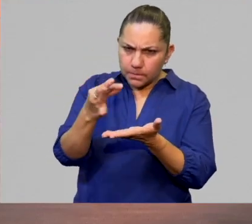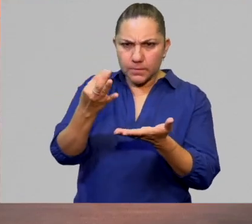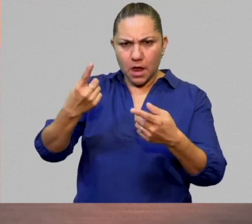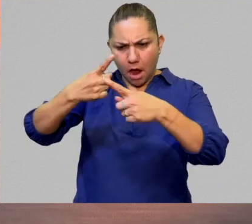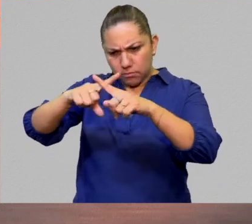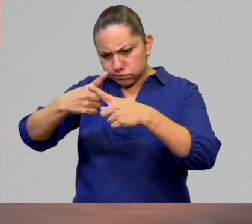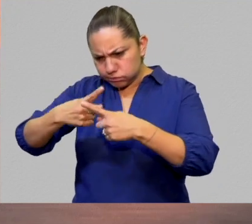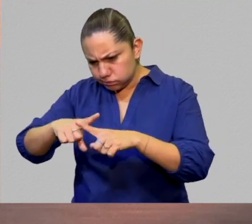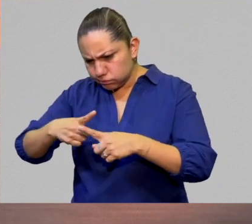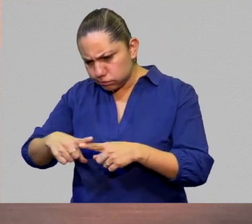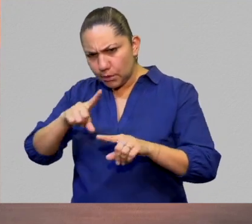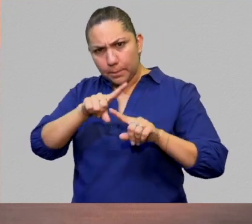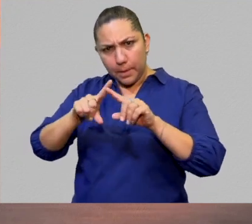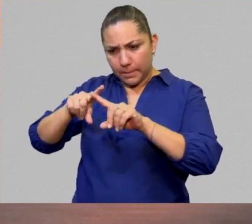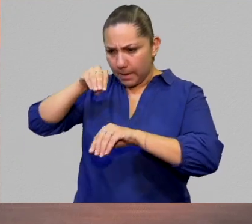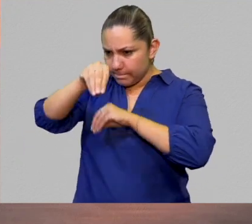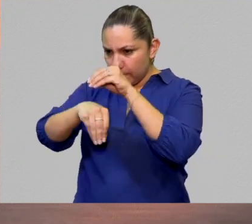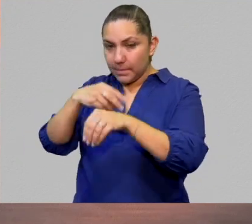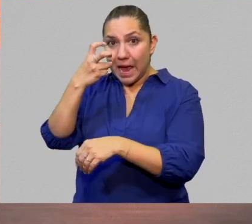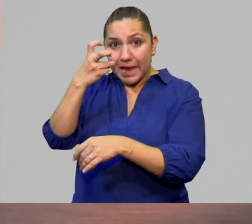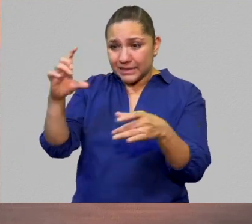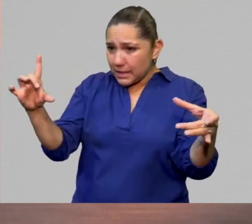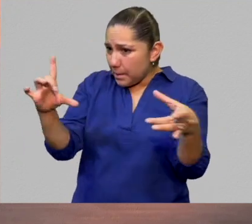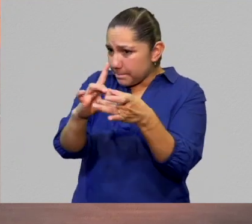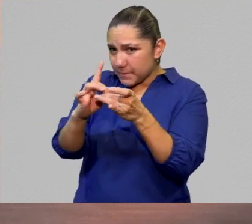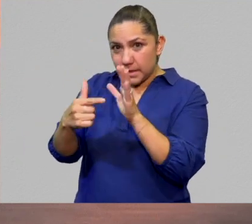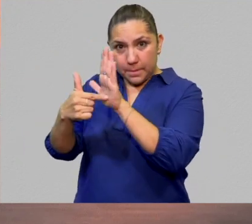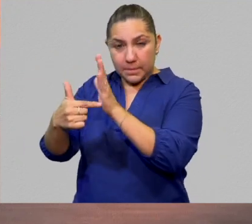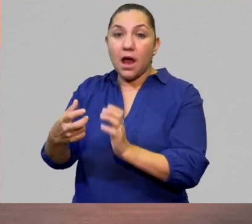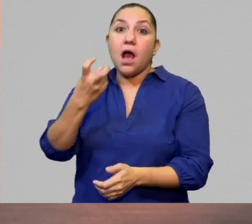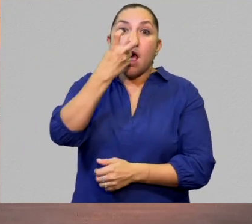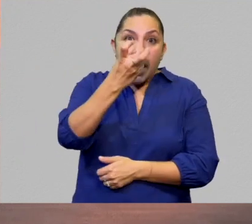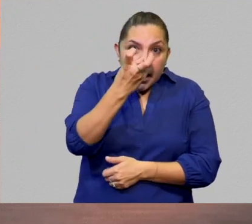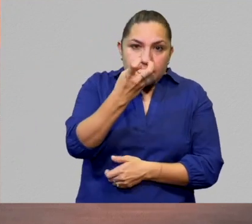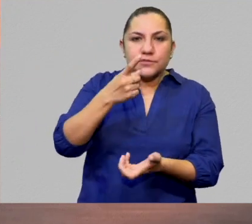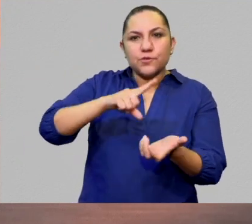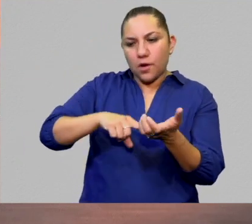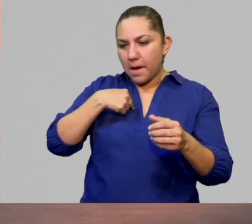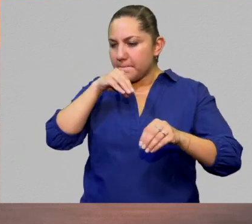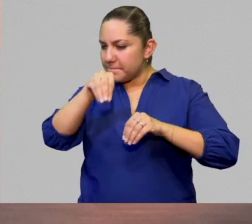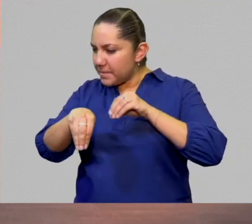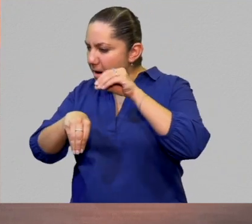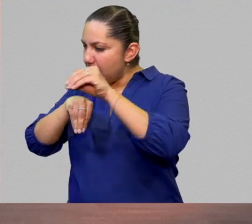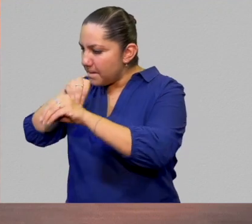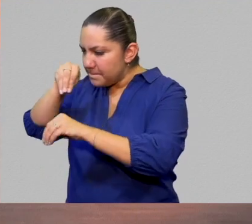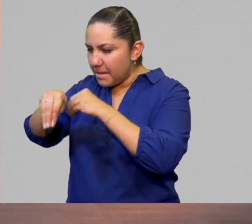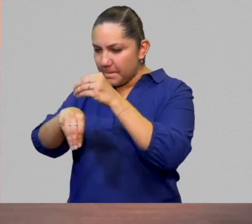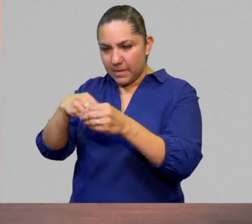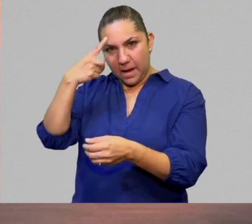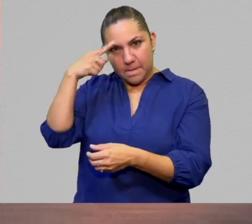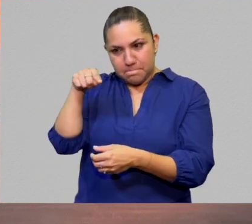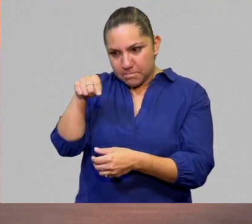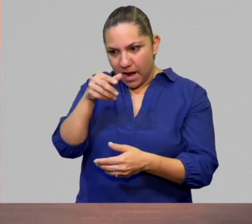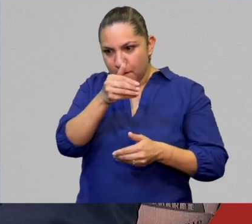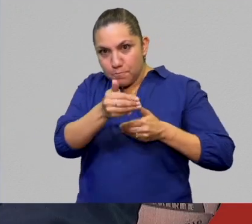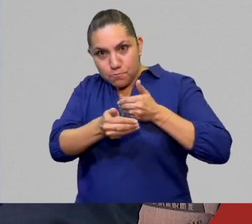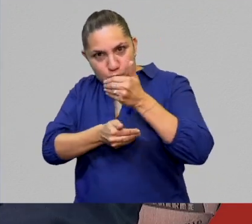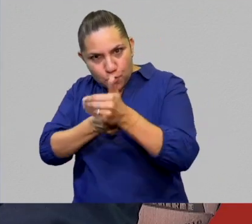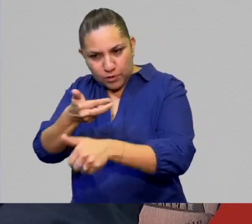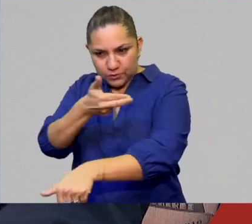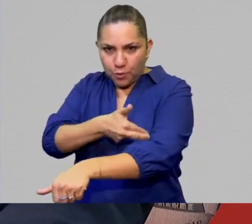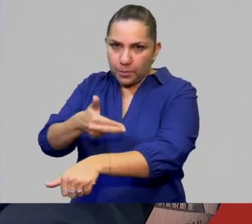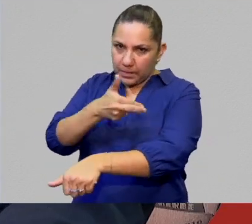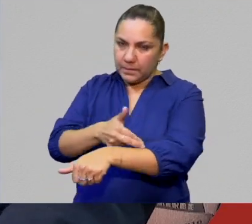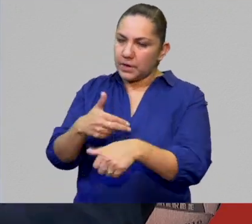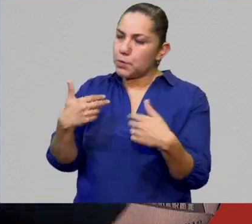pudieron callar, por ejemplo. Entonces, esos procesos editoriales son fundamentales y también me gusta pensar